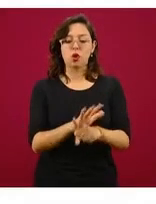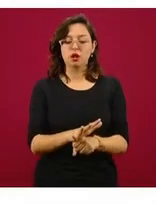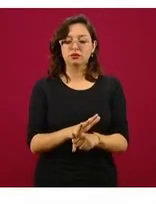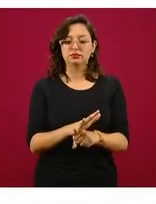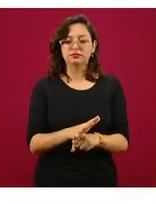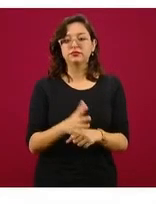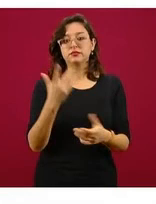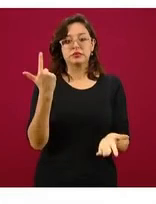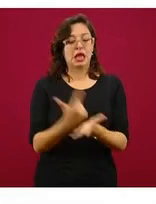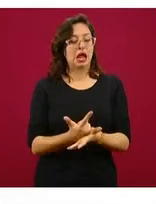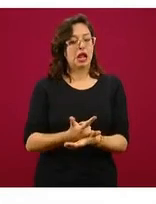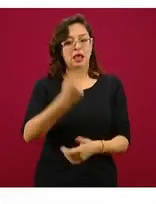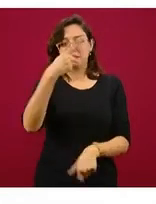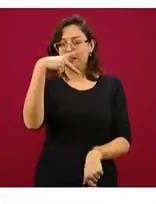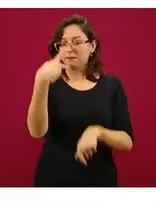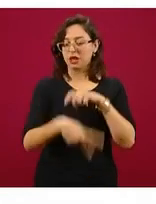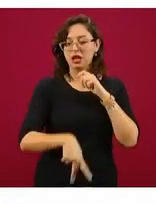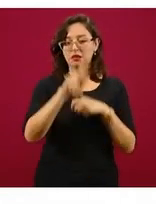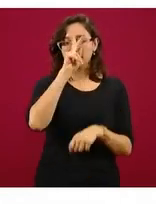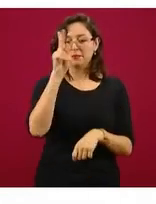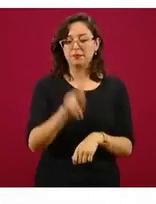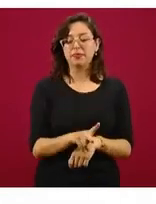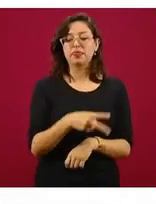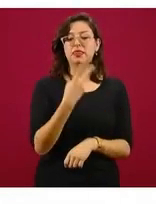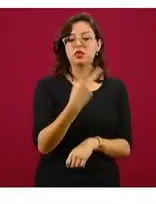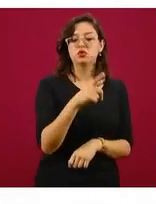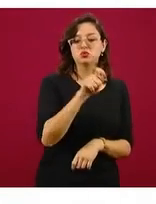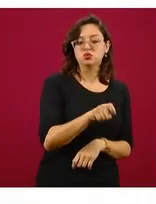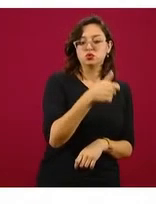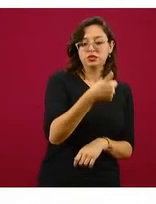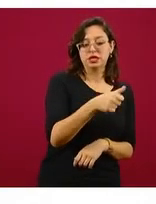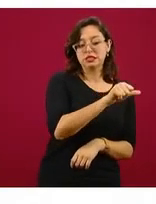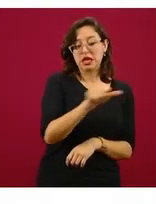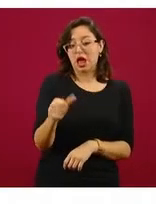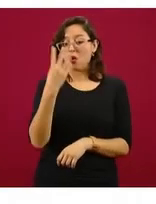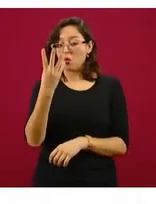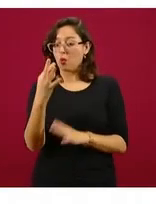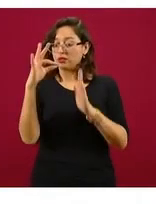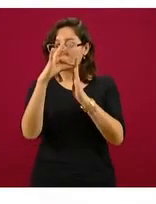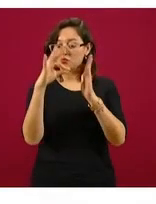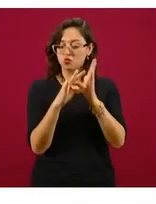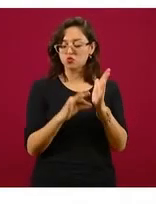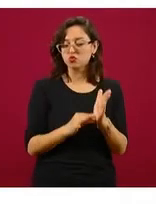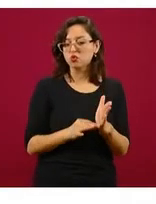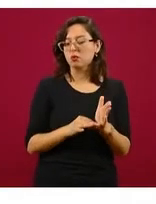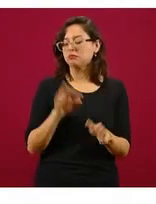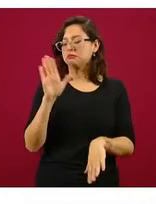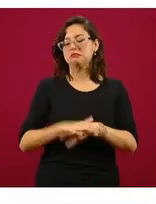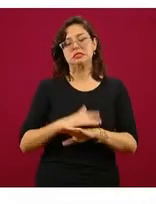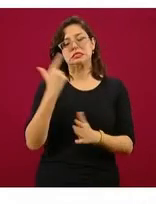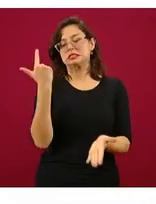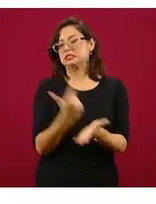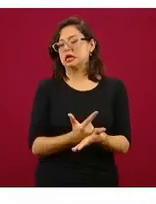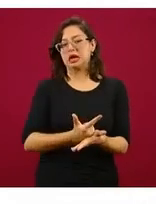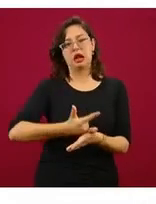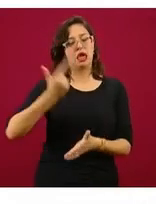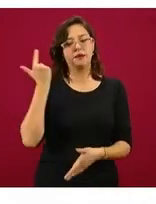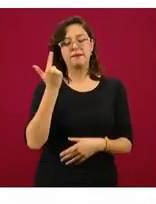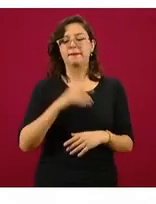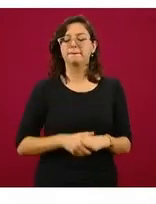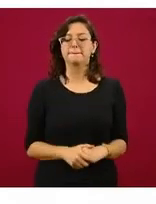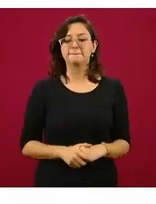de riesgo máximo, como pueden ver. De 2.6 a 4 puntos es riesgo máximo, es un mayor rango.